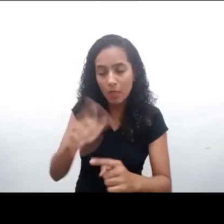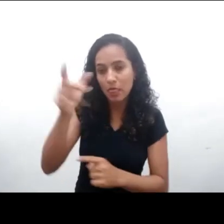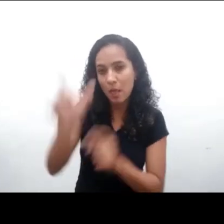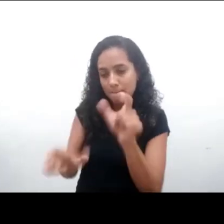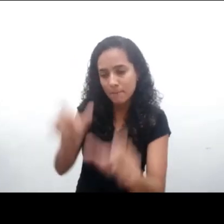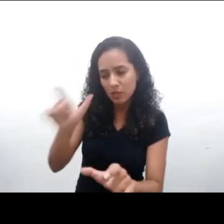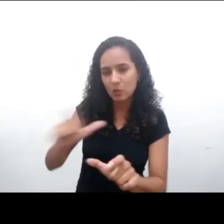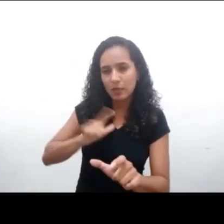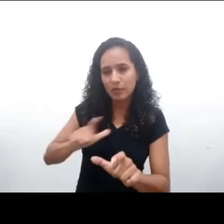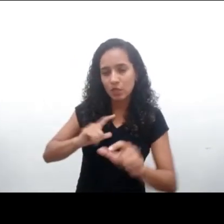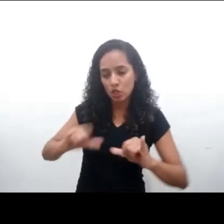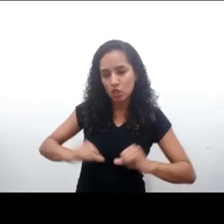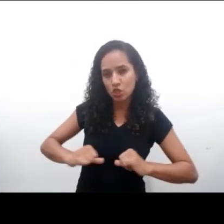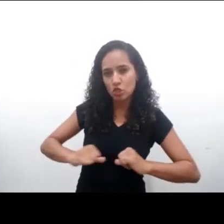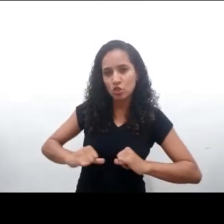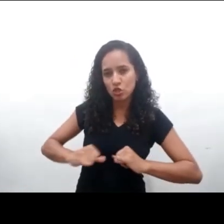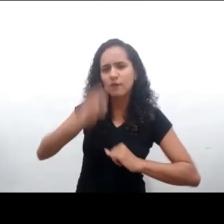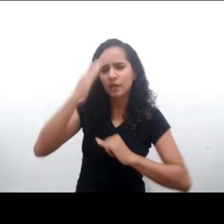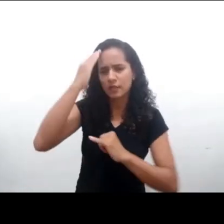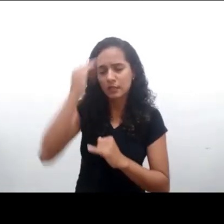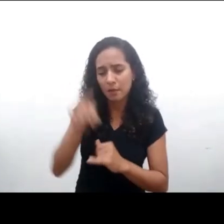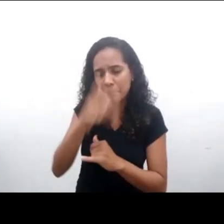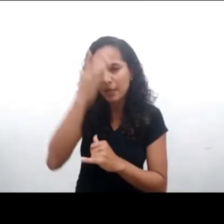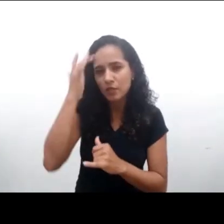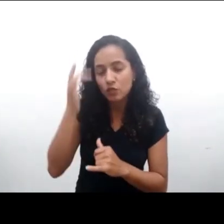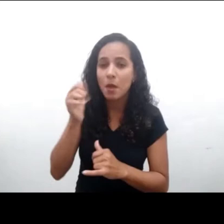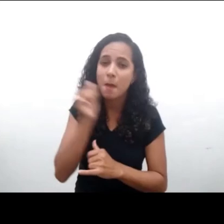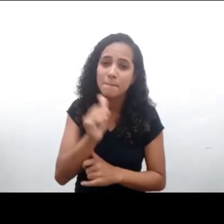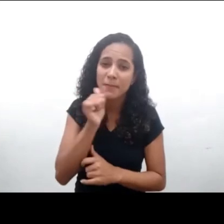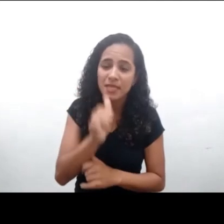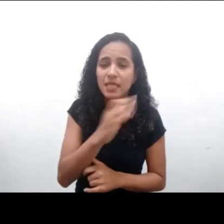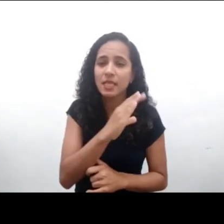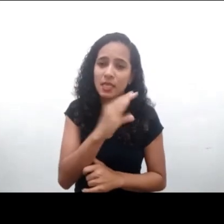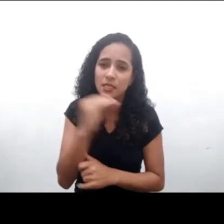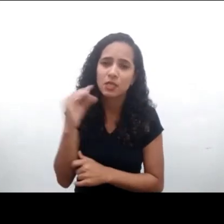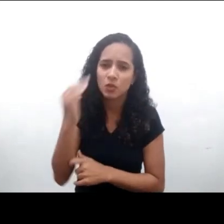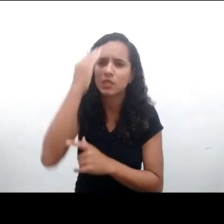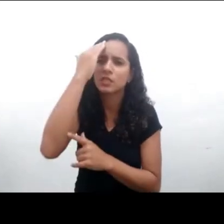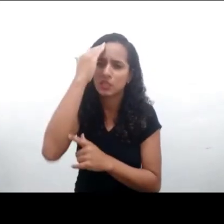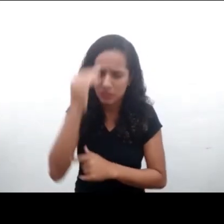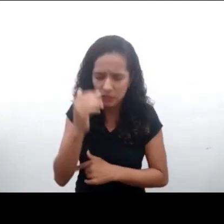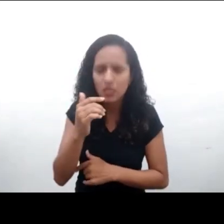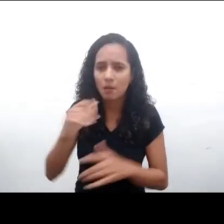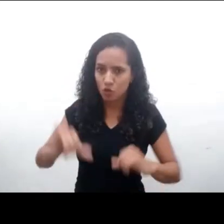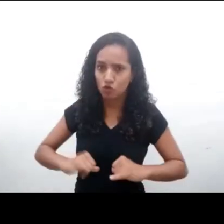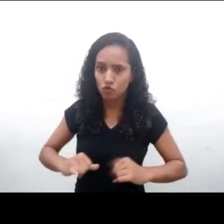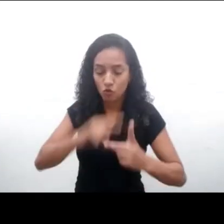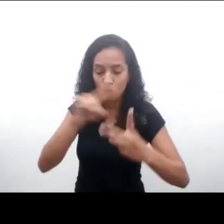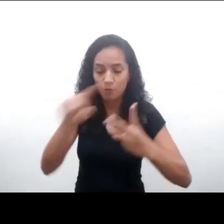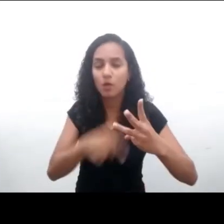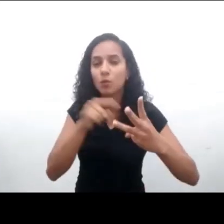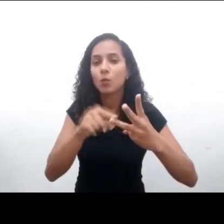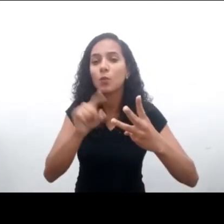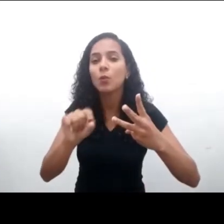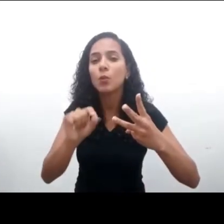las niñas, las adolescentes y disidencias. Y tercero, el cuestionarnos también cómo los argumentos de